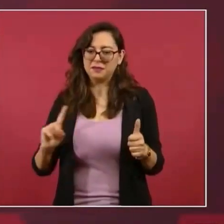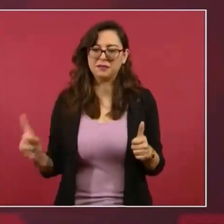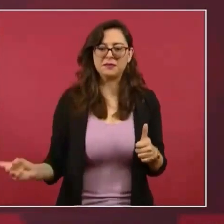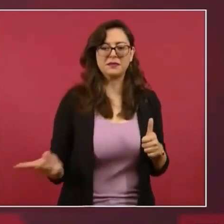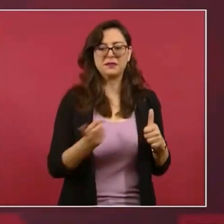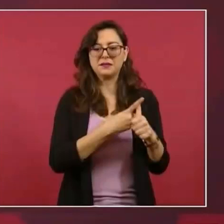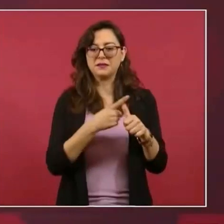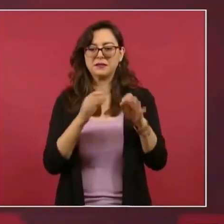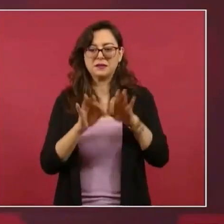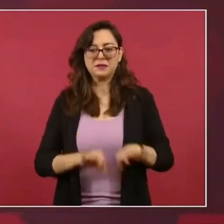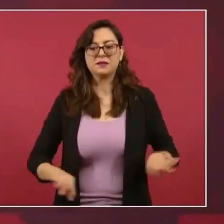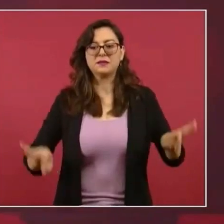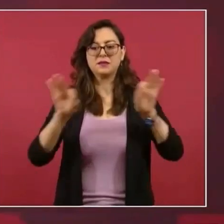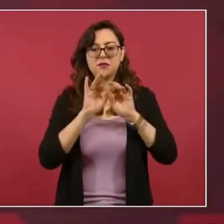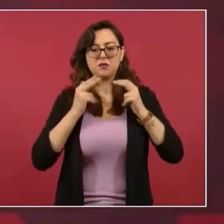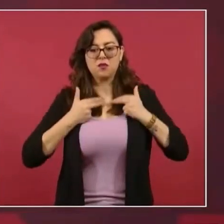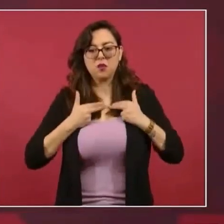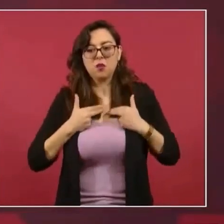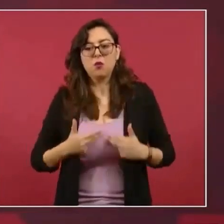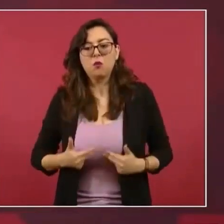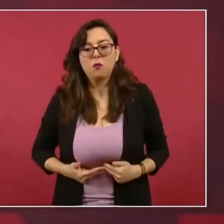al ser humano